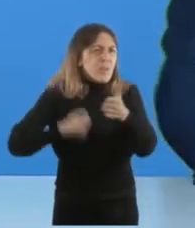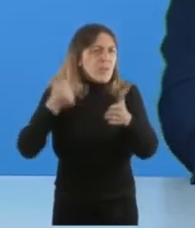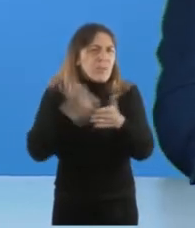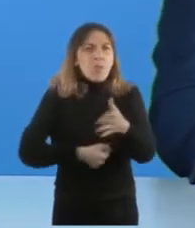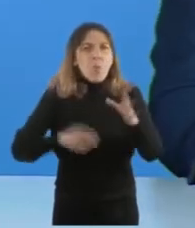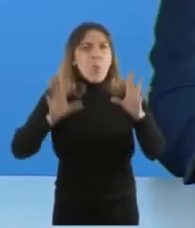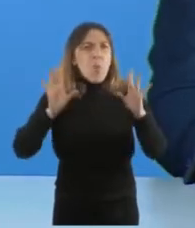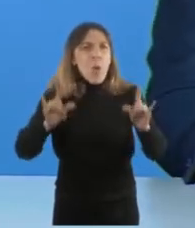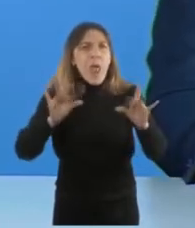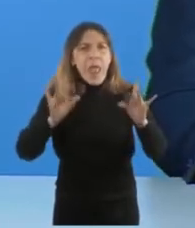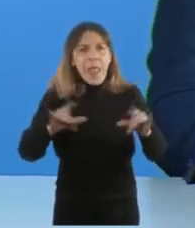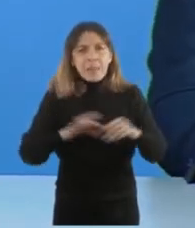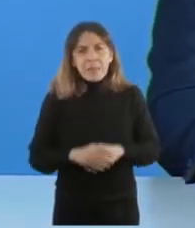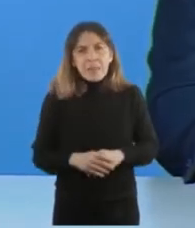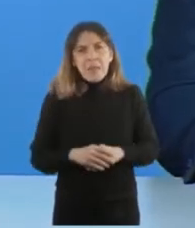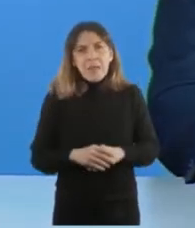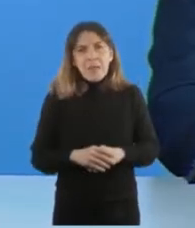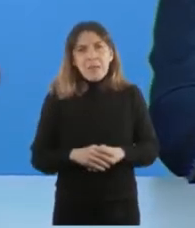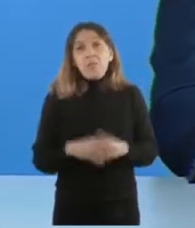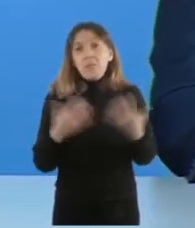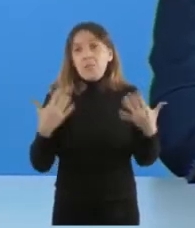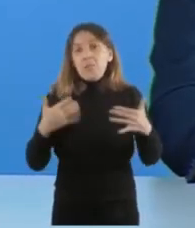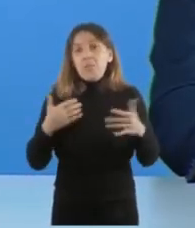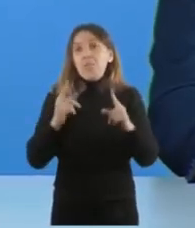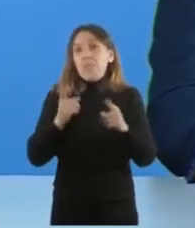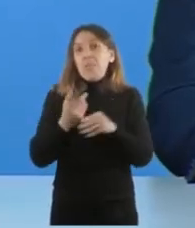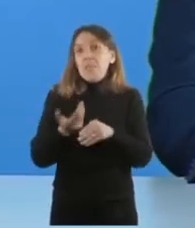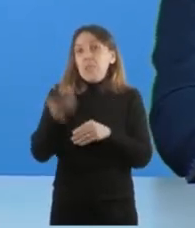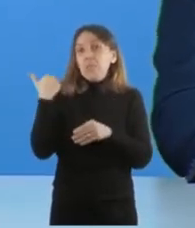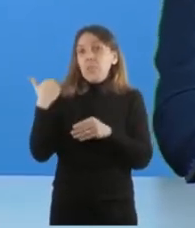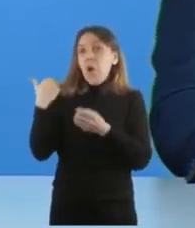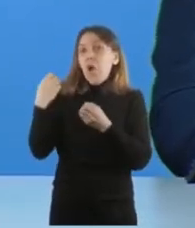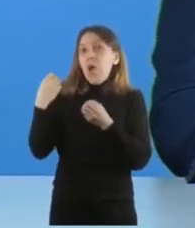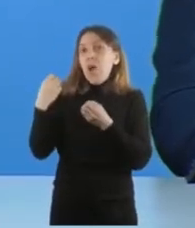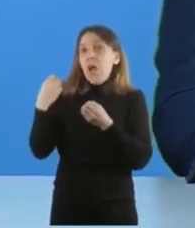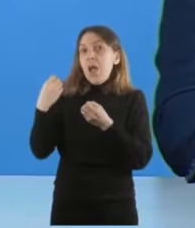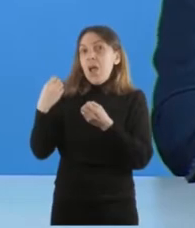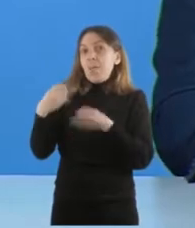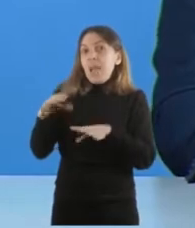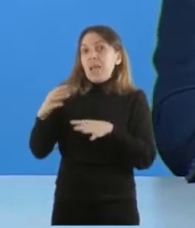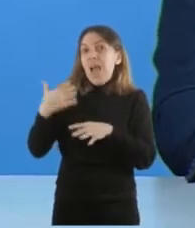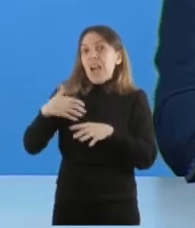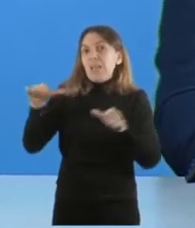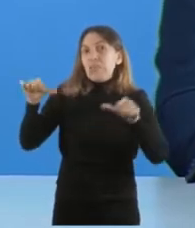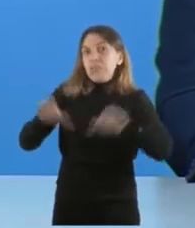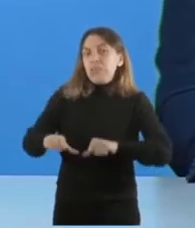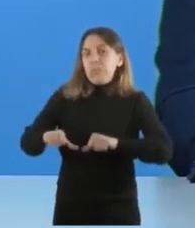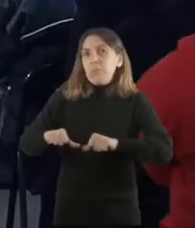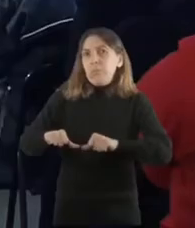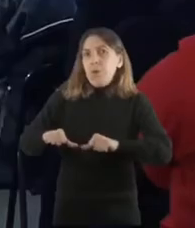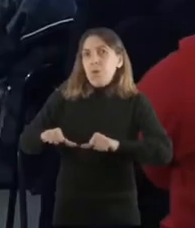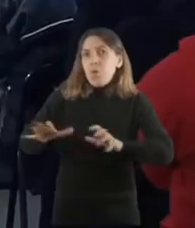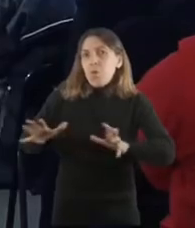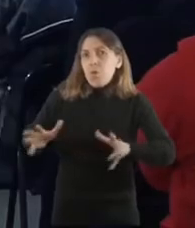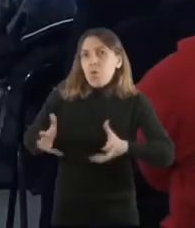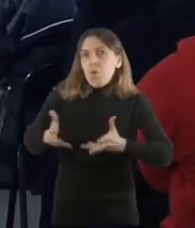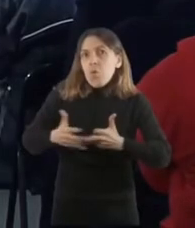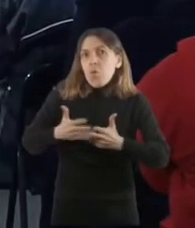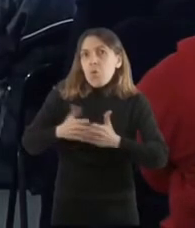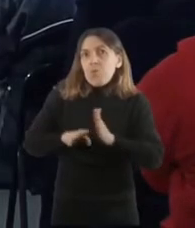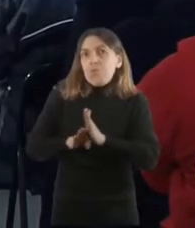poner en marcha el país, porque veníamos de cuatro años de